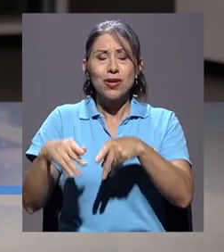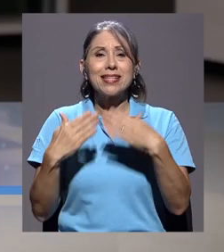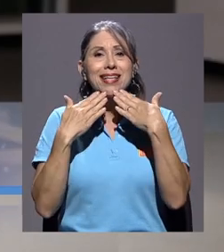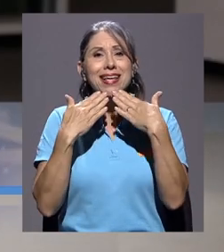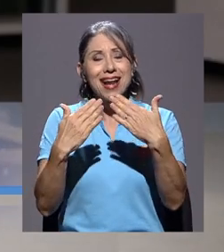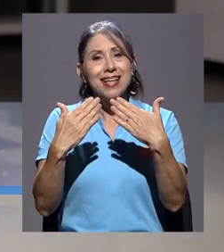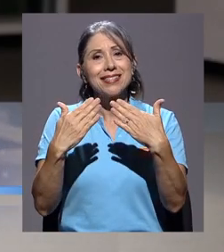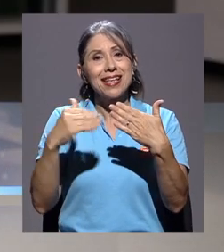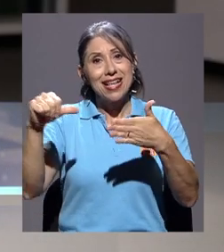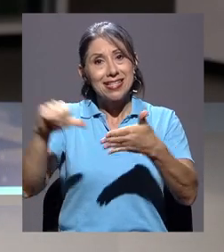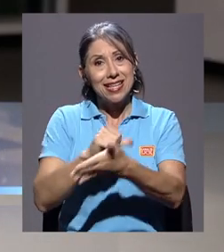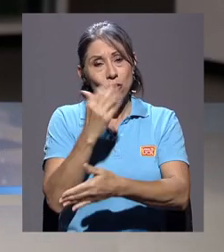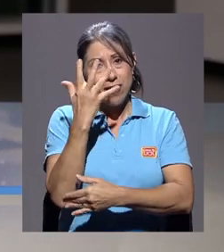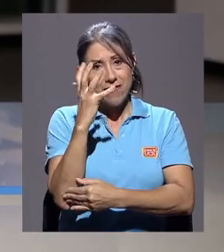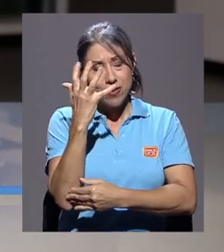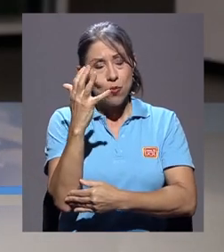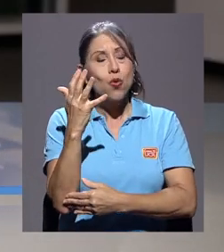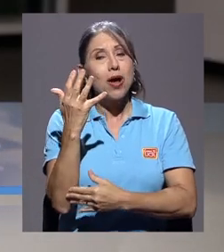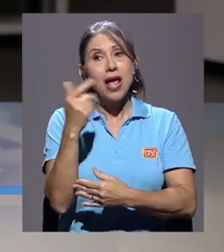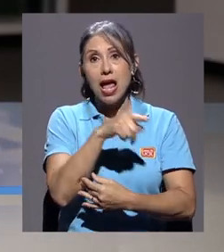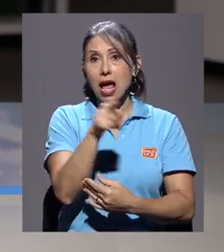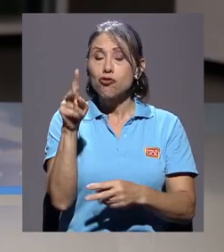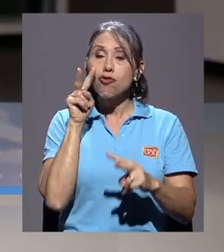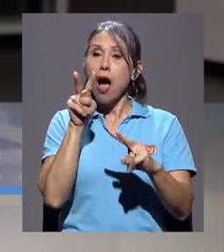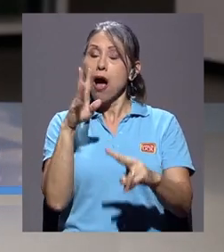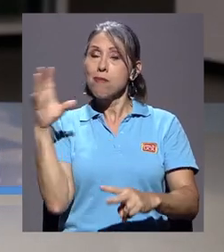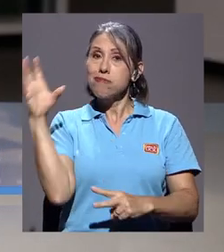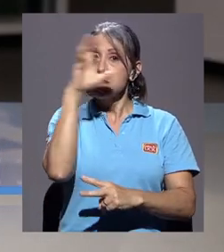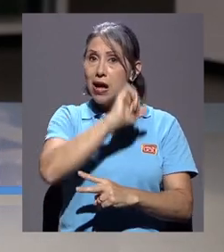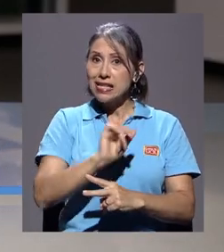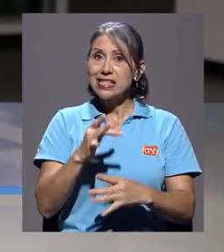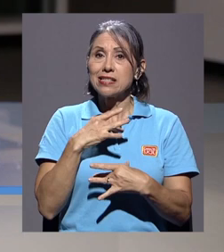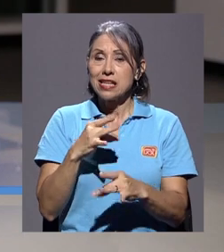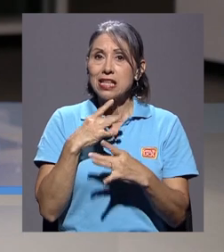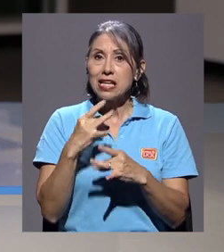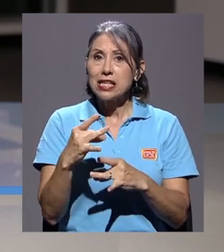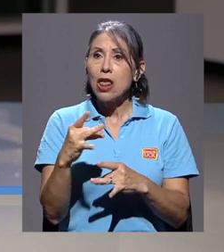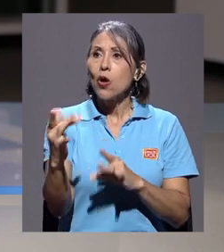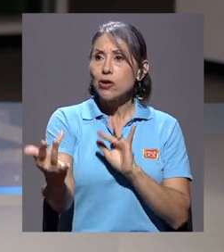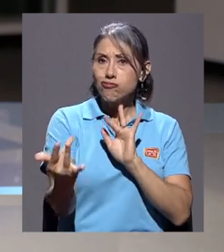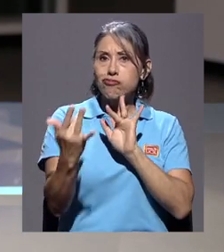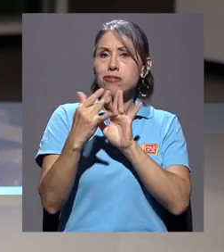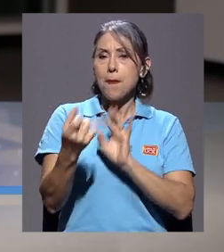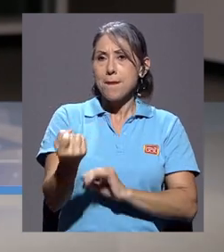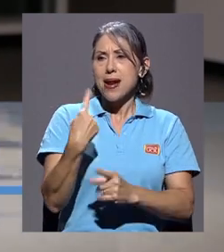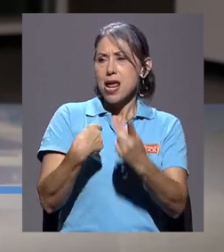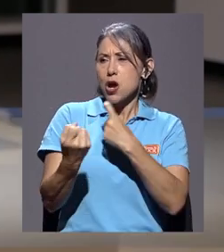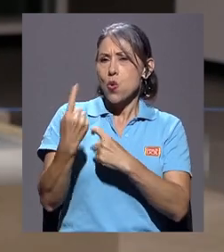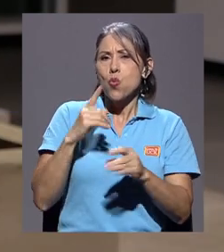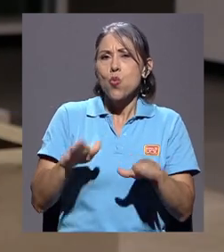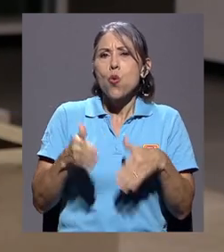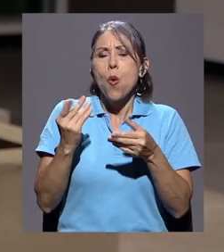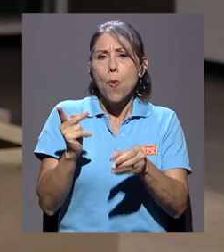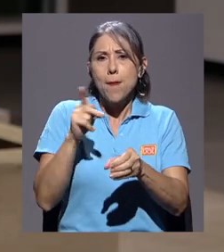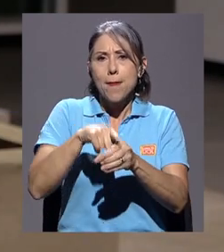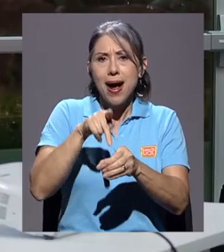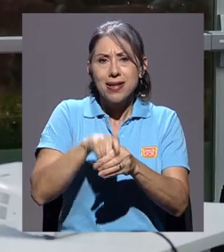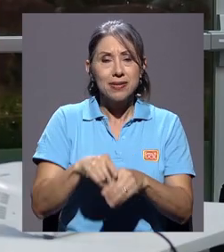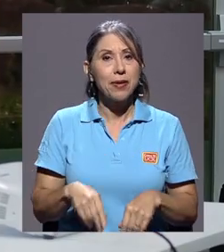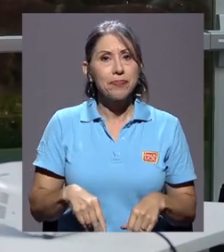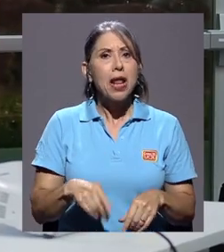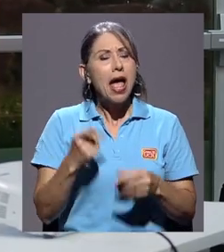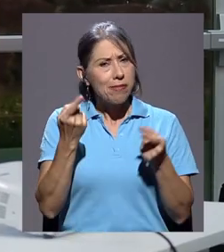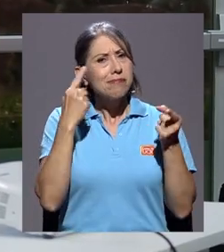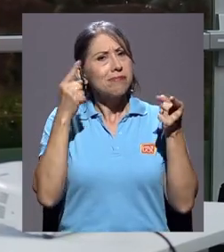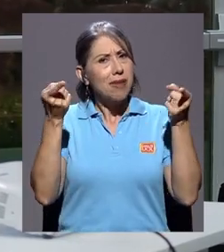al sitio de Facebook se han interesado, nos han hecho preguntas de cómo pueden participar. Se ha dado mucho el caso